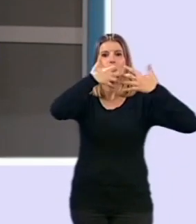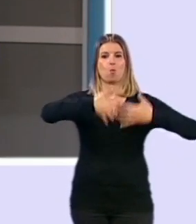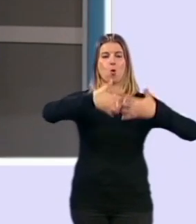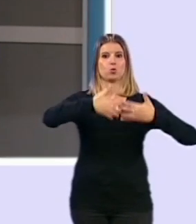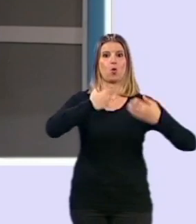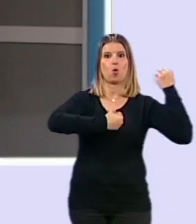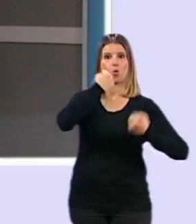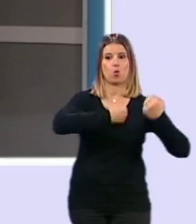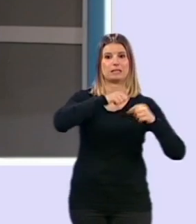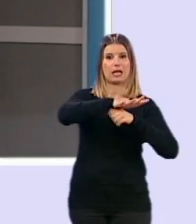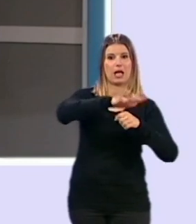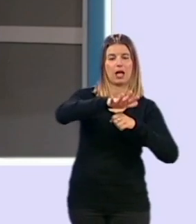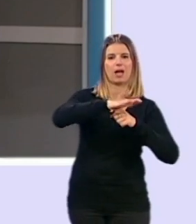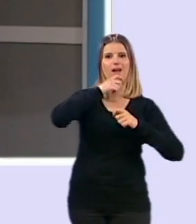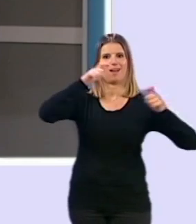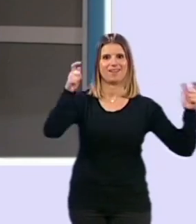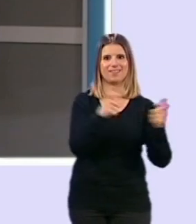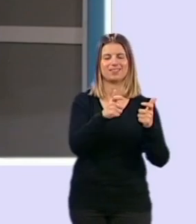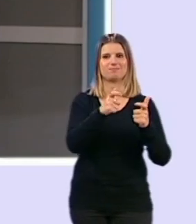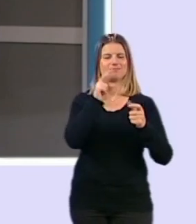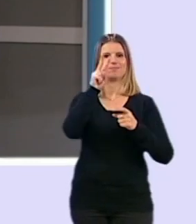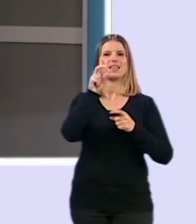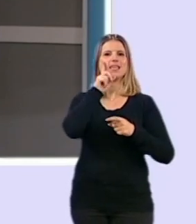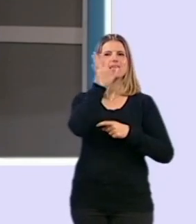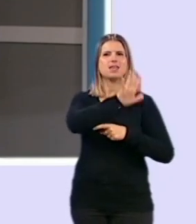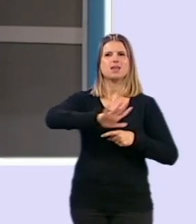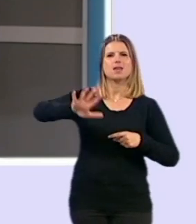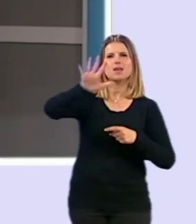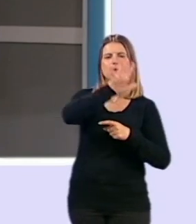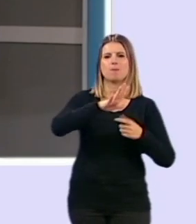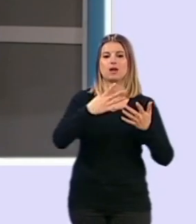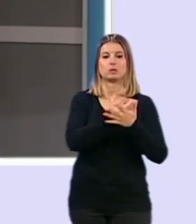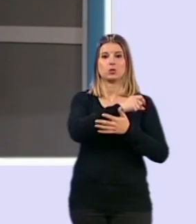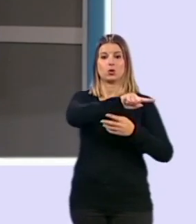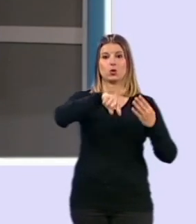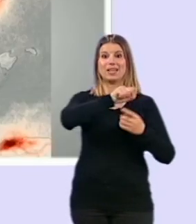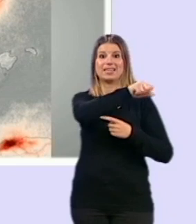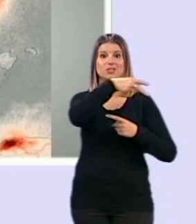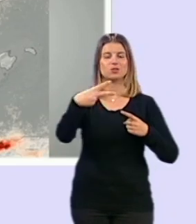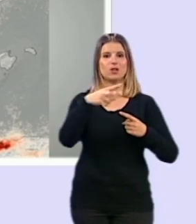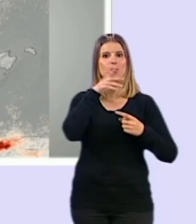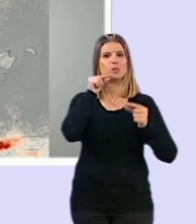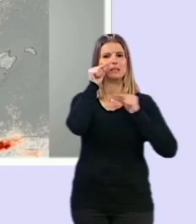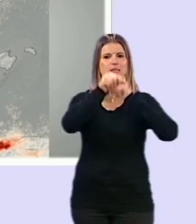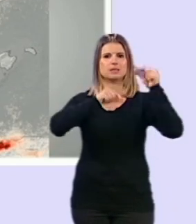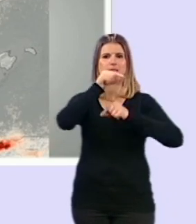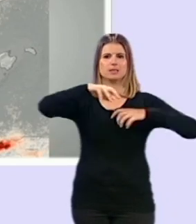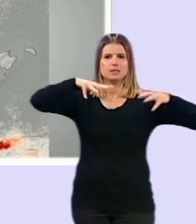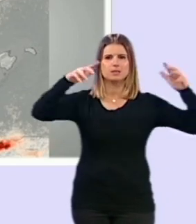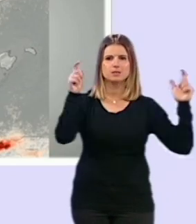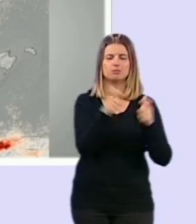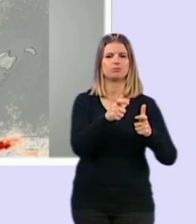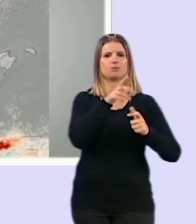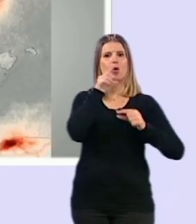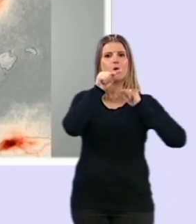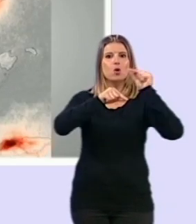vehículos. Y tenemos una imagen que se puede ver cómo todo ello ha dado lugar a esa disminución tan abismal que tenemos de la